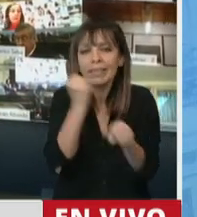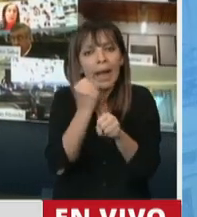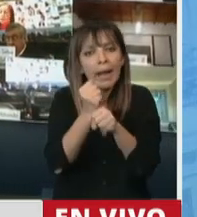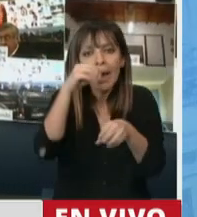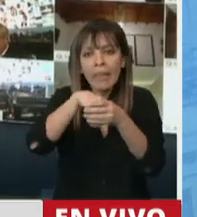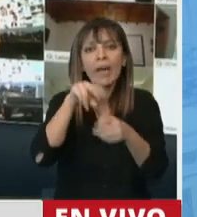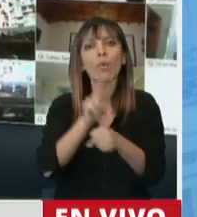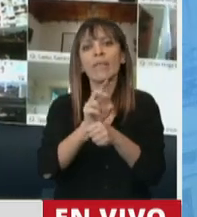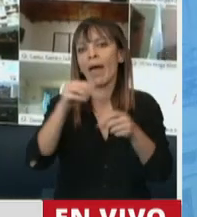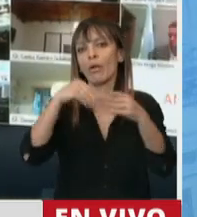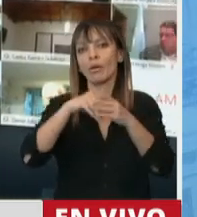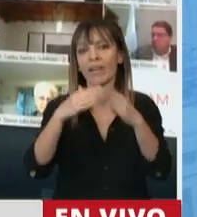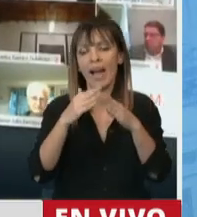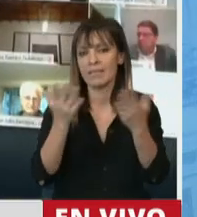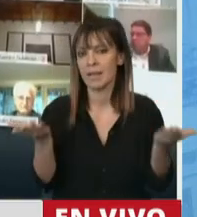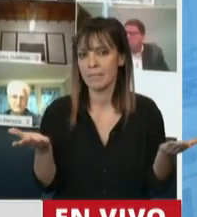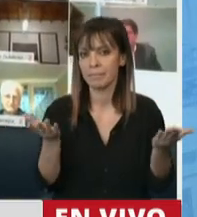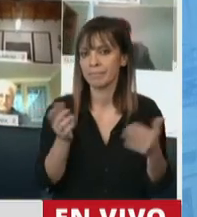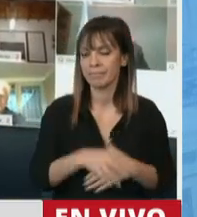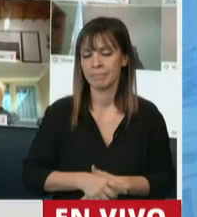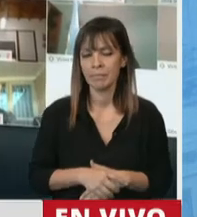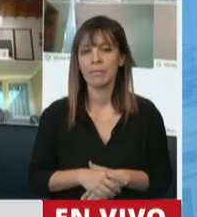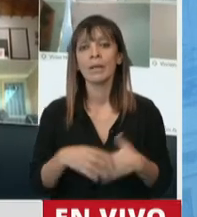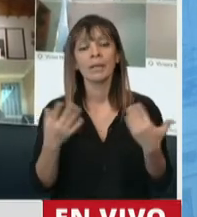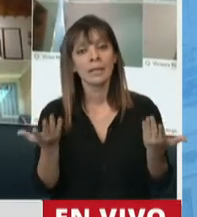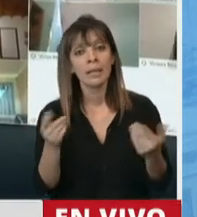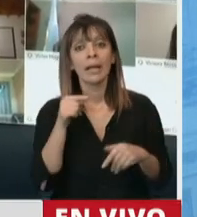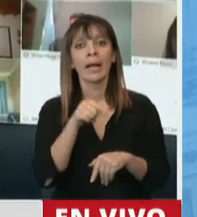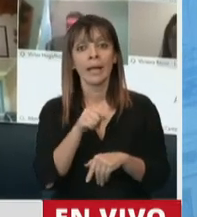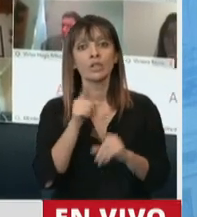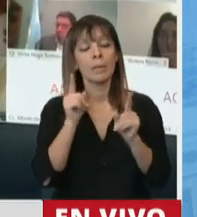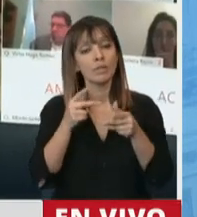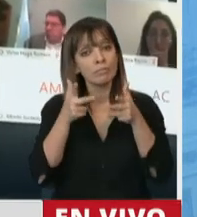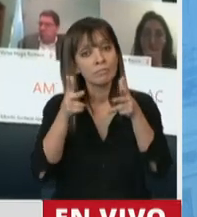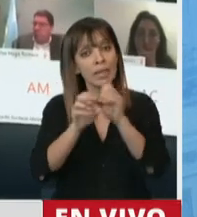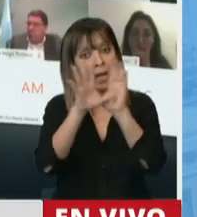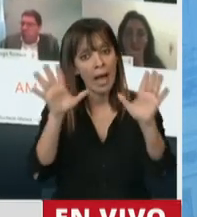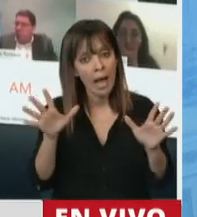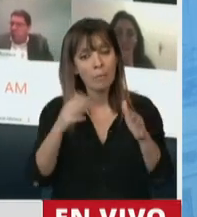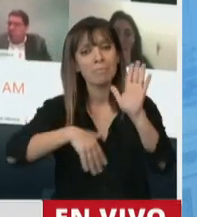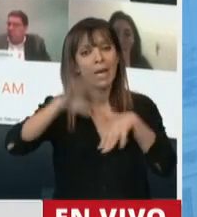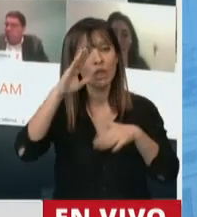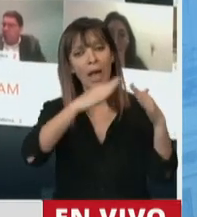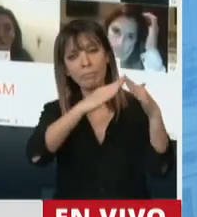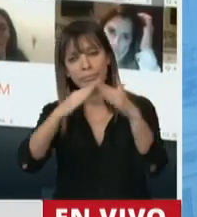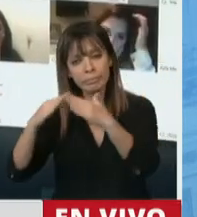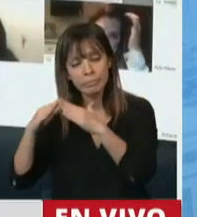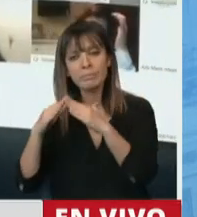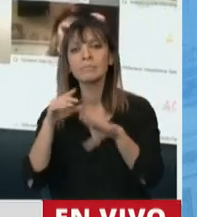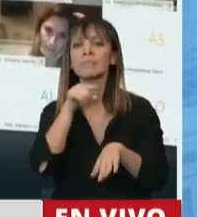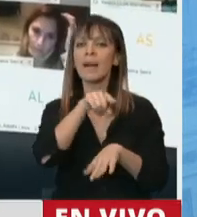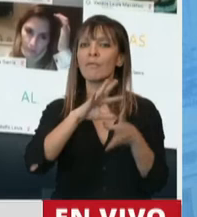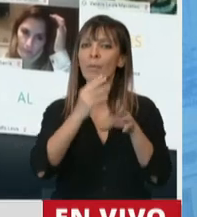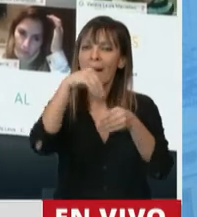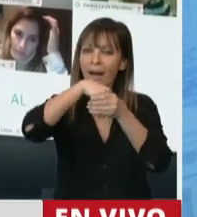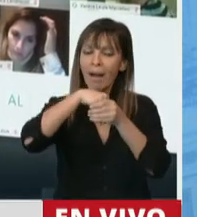sucede en el hogar, esas tareas aumentan. En esto remarco que la mayoría de los hogares, lo que decía al principio, estas